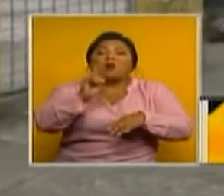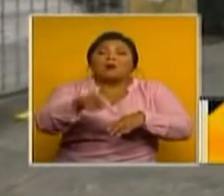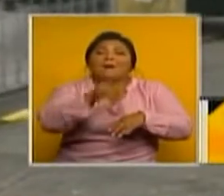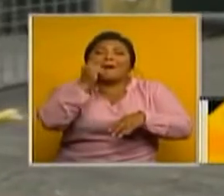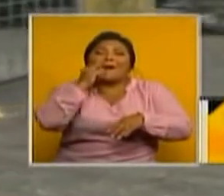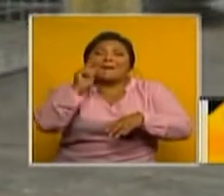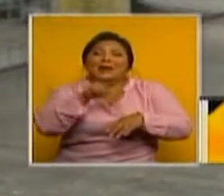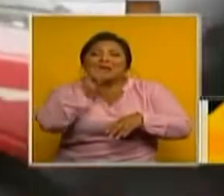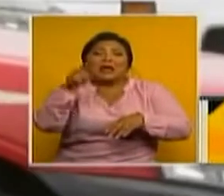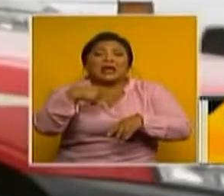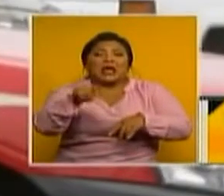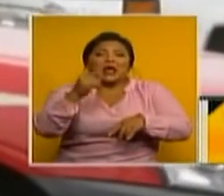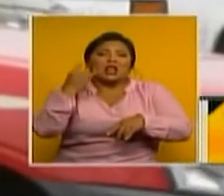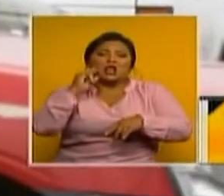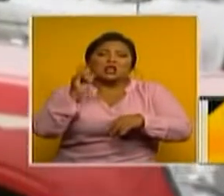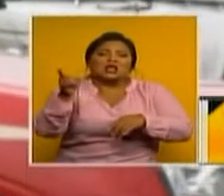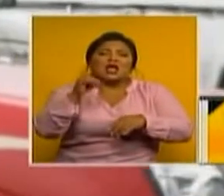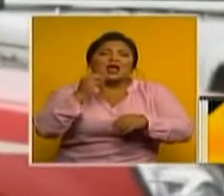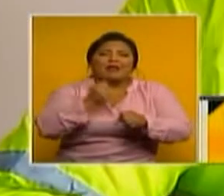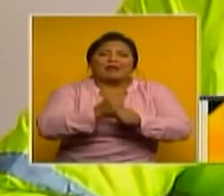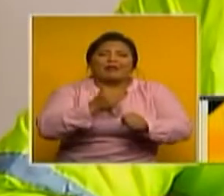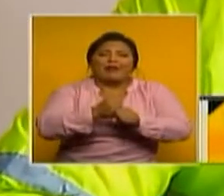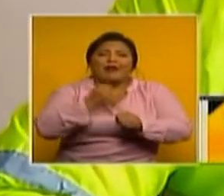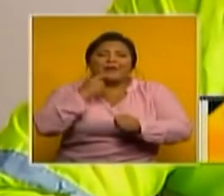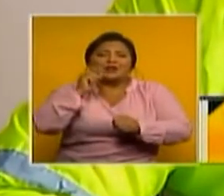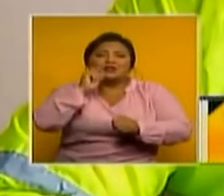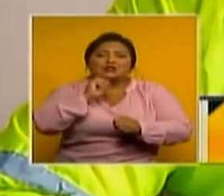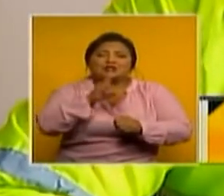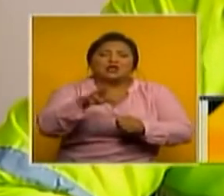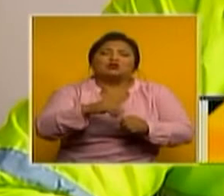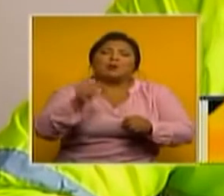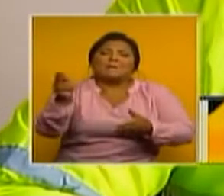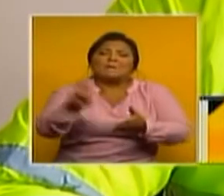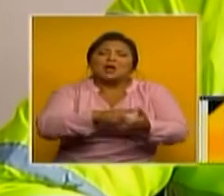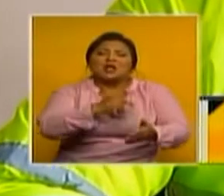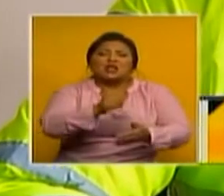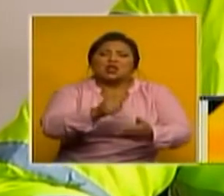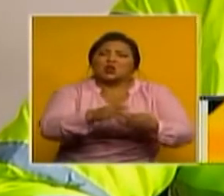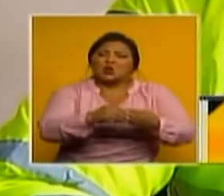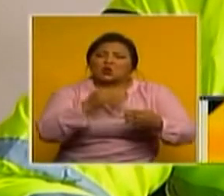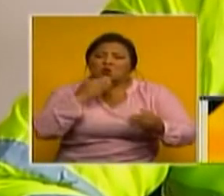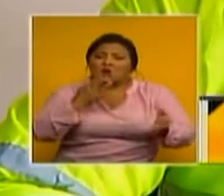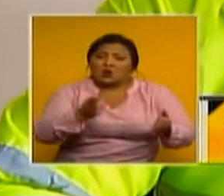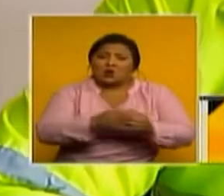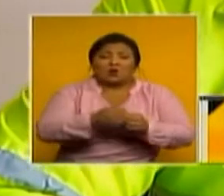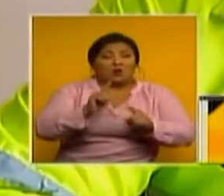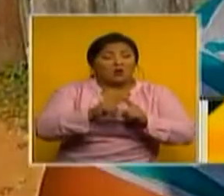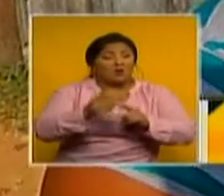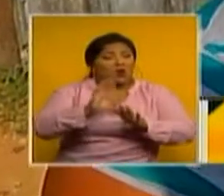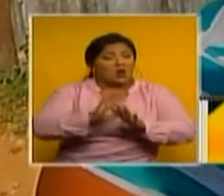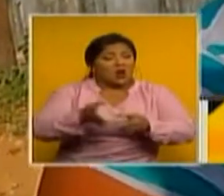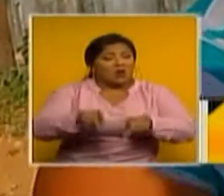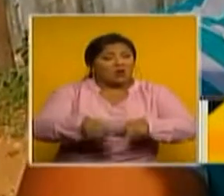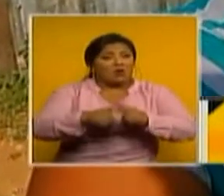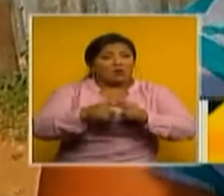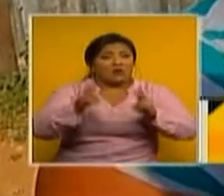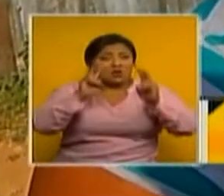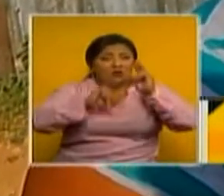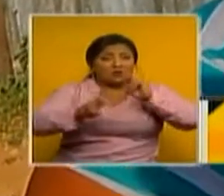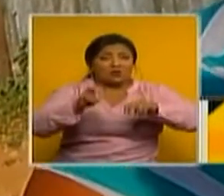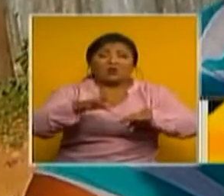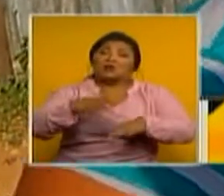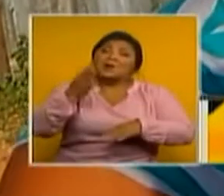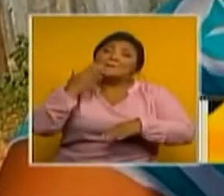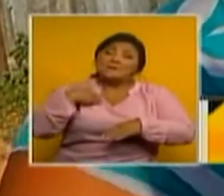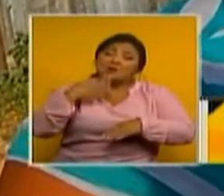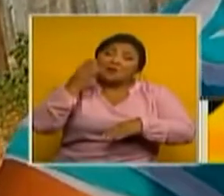clientes y al parecer todo por 10 dólares al momento se encuentran con orden de prisión preventiva para las investigaciones correspondientes mi mamá ha